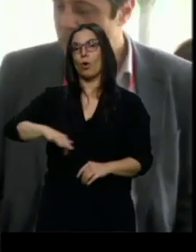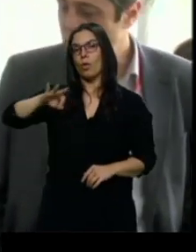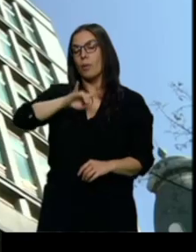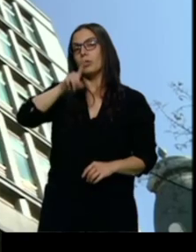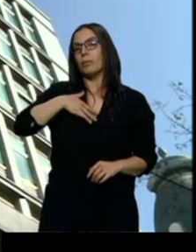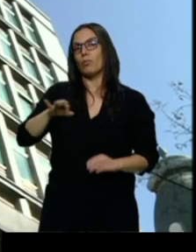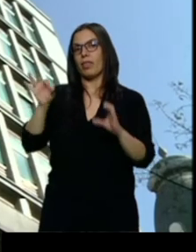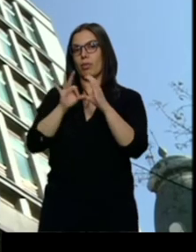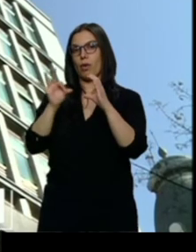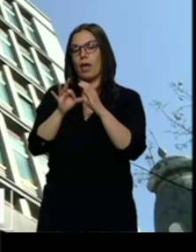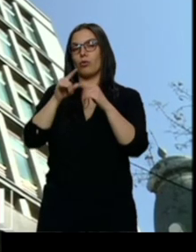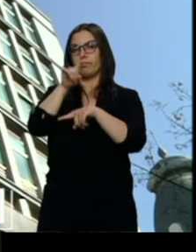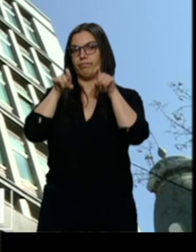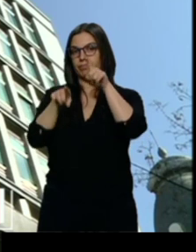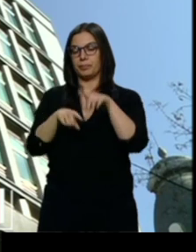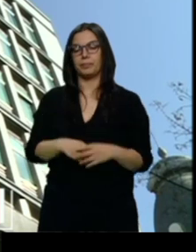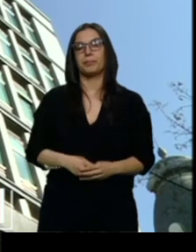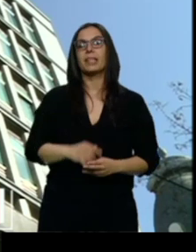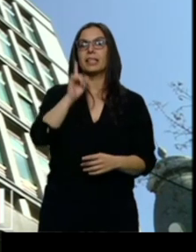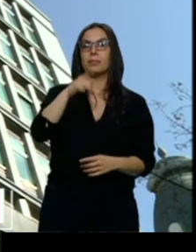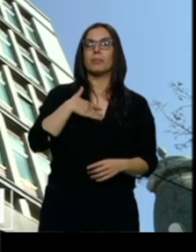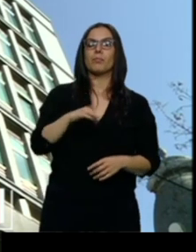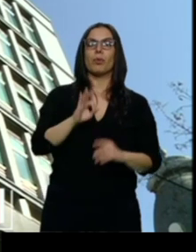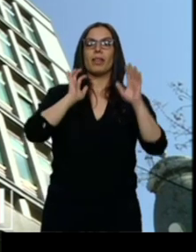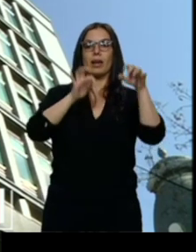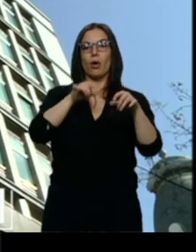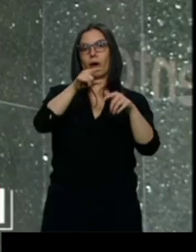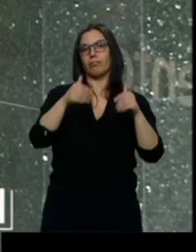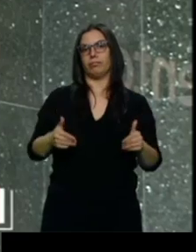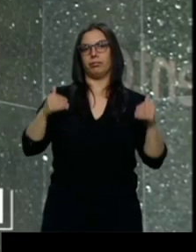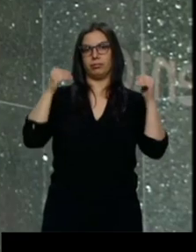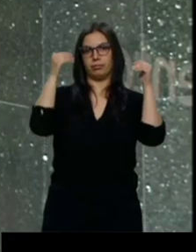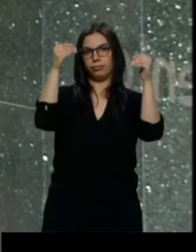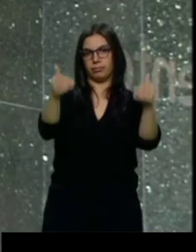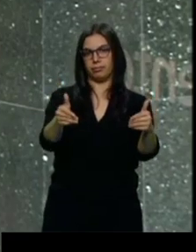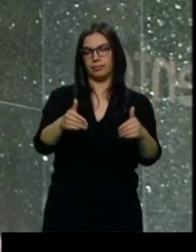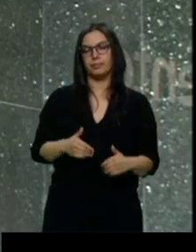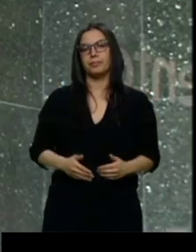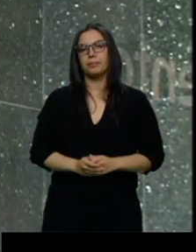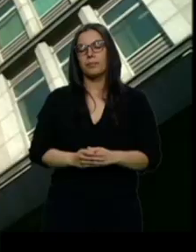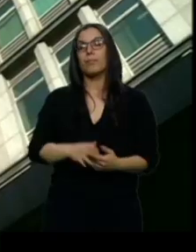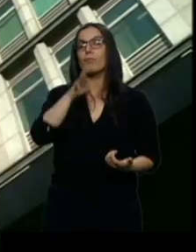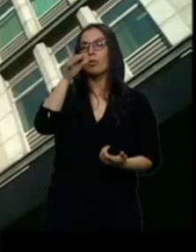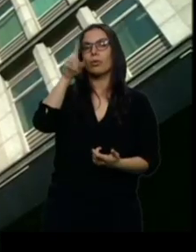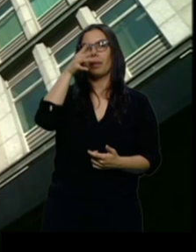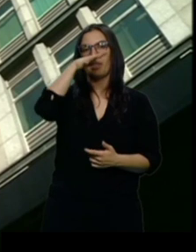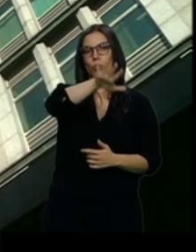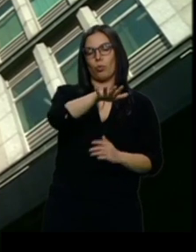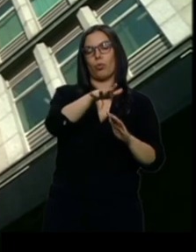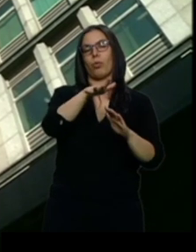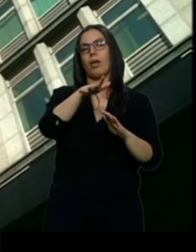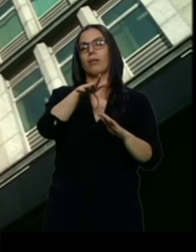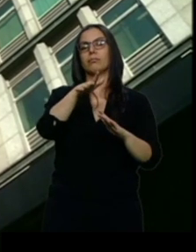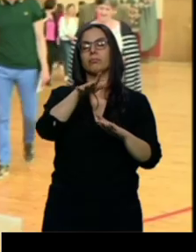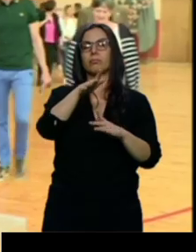naranja. También podría postergarse la constitución del Ayuntamiento de León, por otro recurso judicial con el que está en el aire si Vox